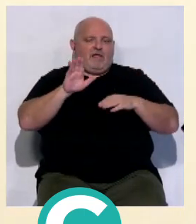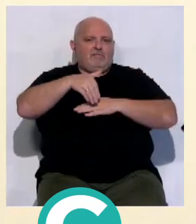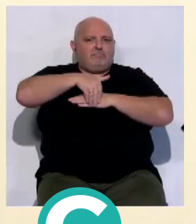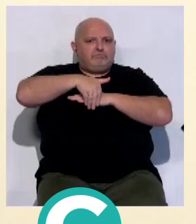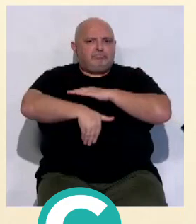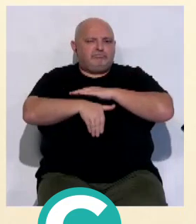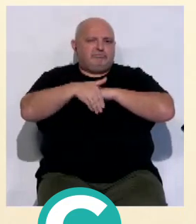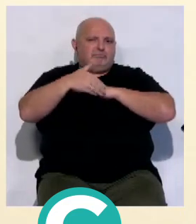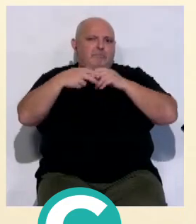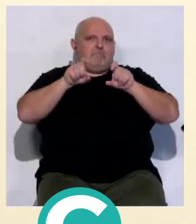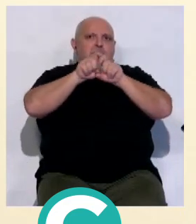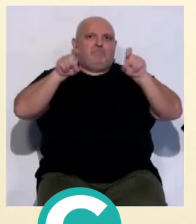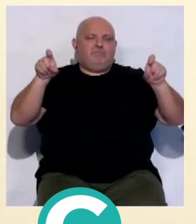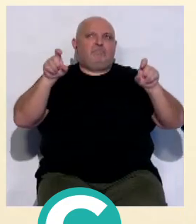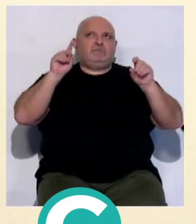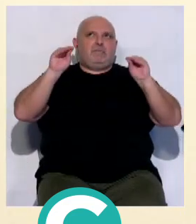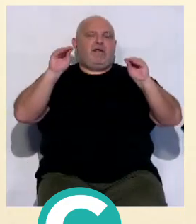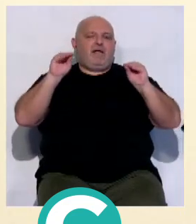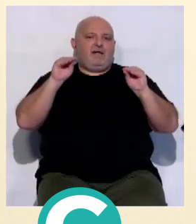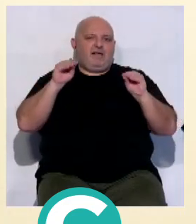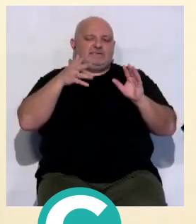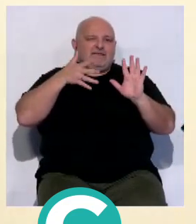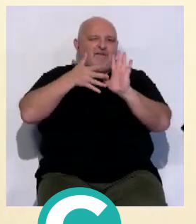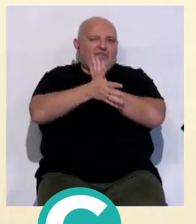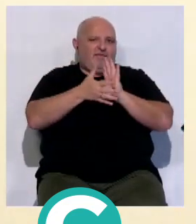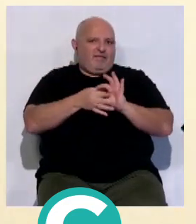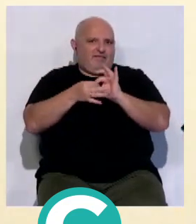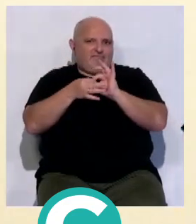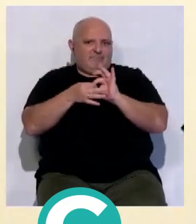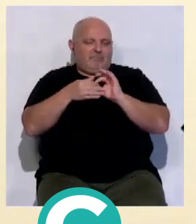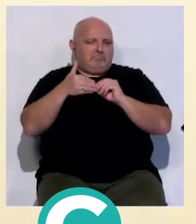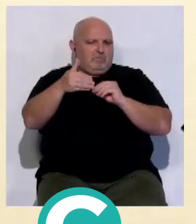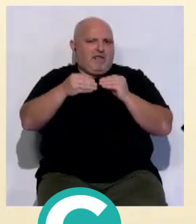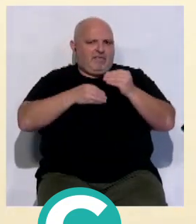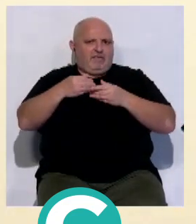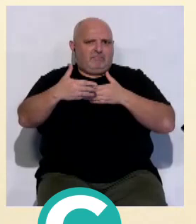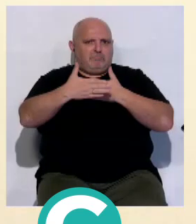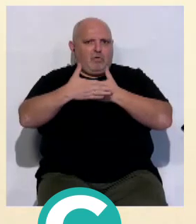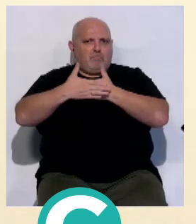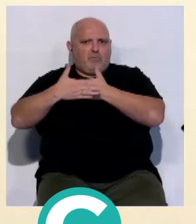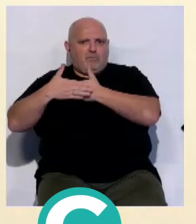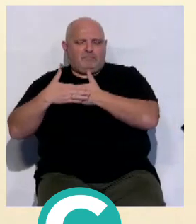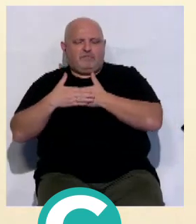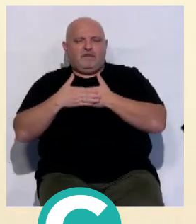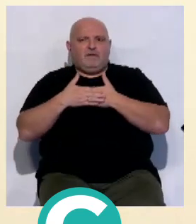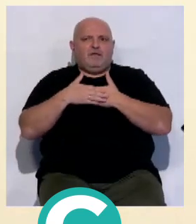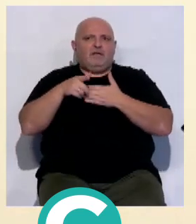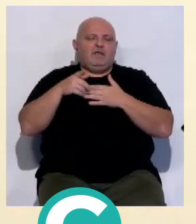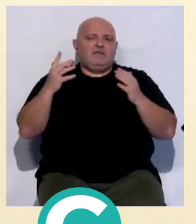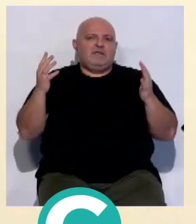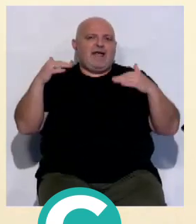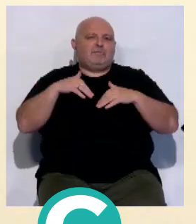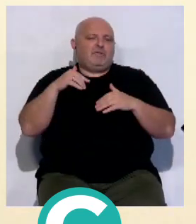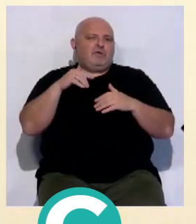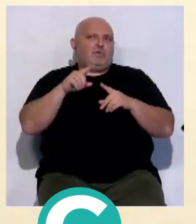palabras claves que tengan significado para la población. Obviamente este es un acontecimiento que supone